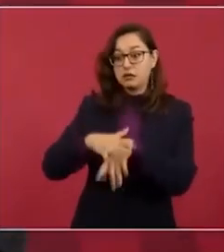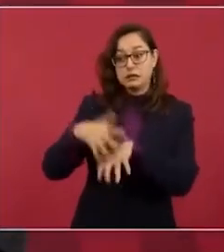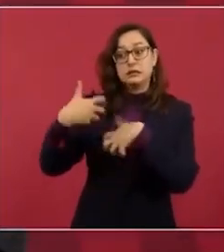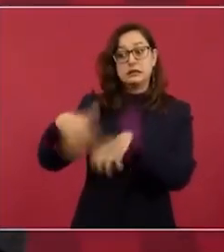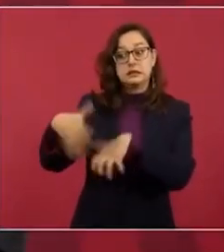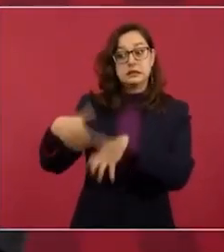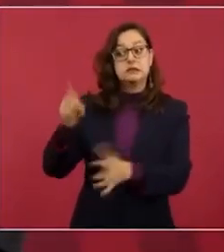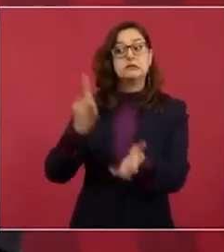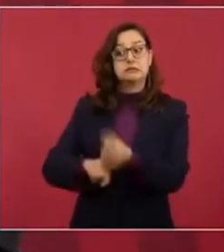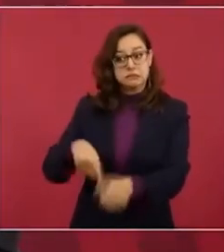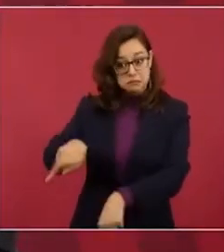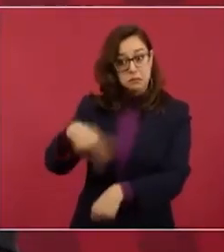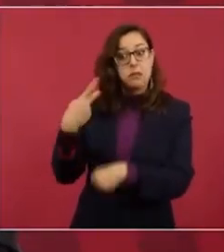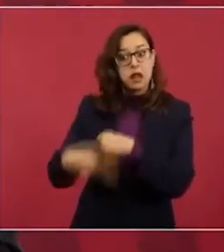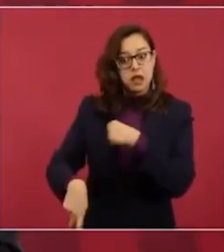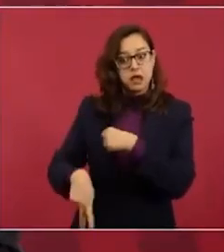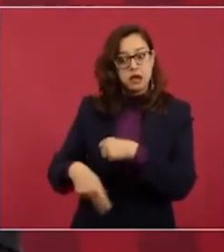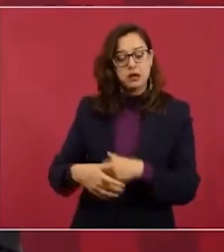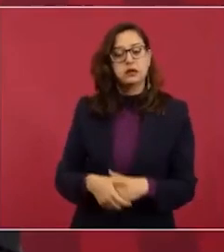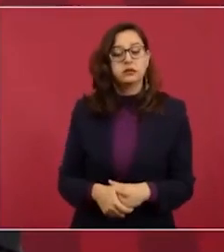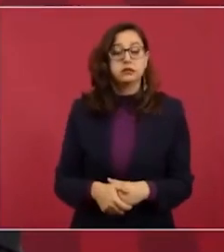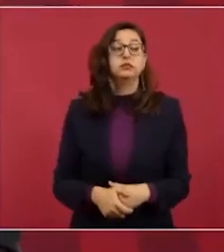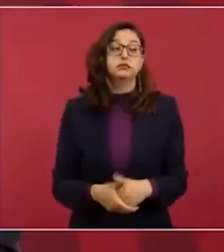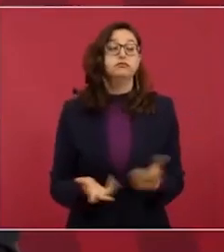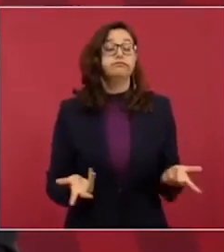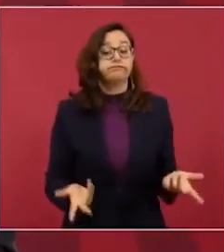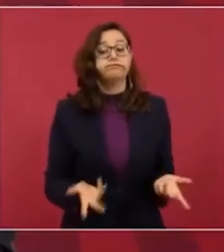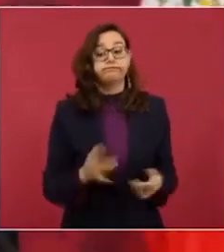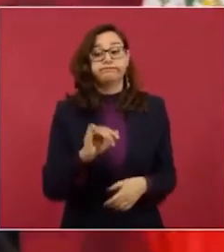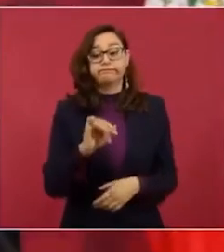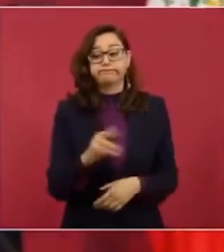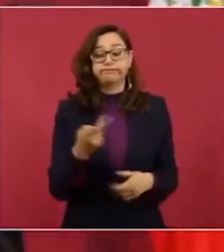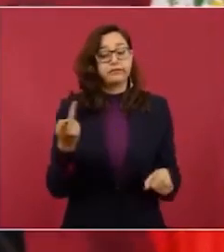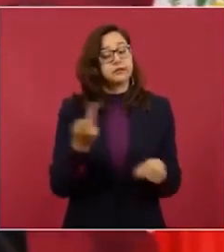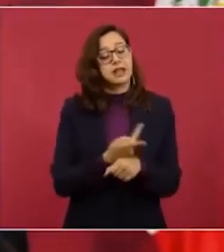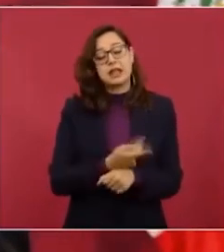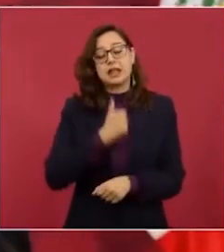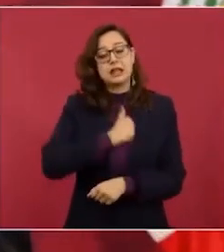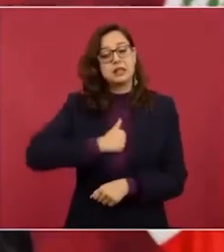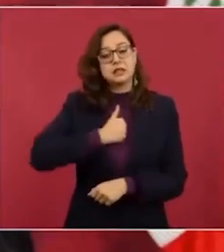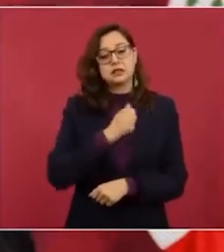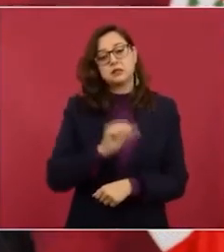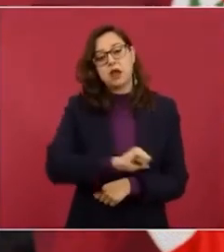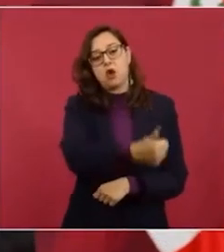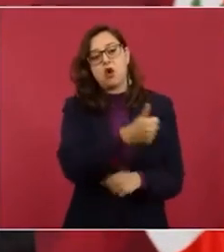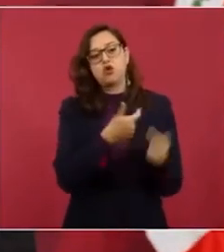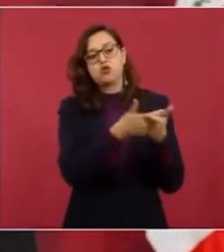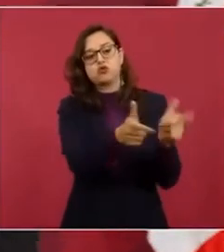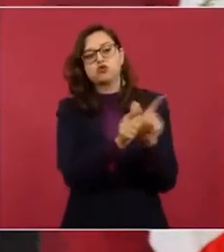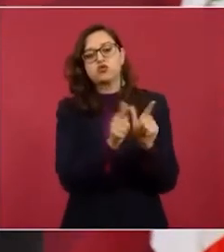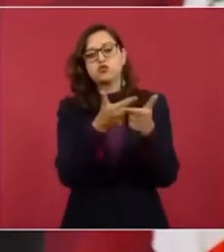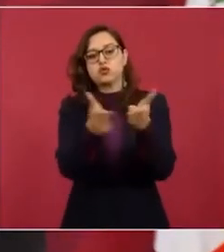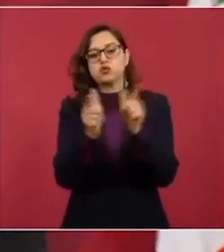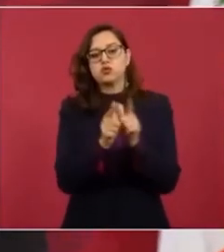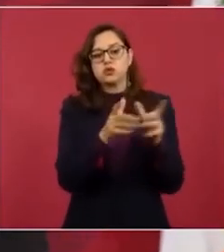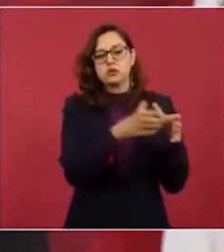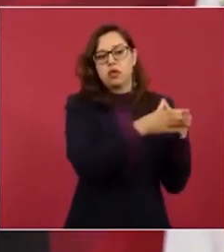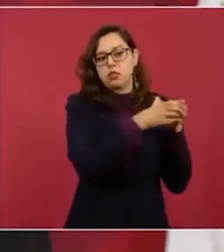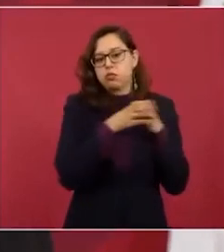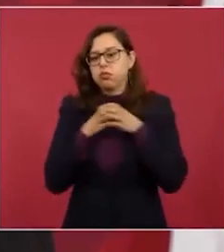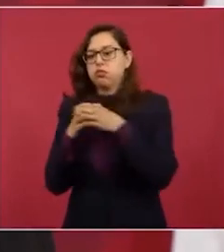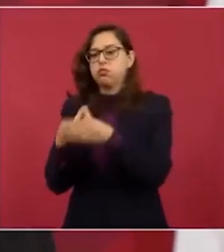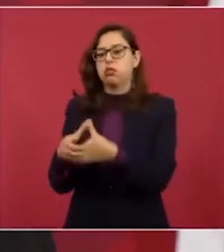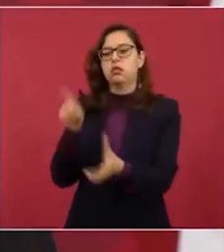Sí, sí, porque hay mucha infiltración del conservadurismo